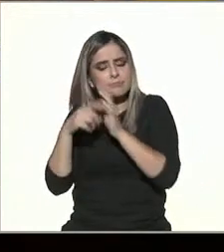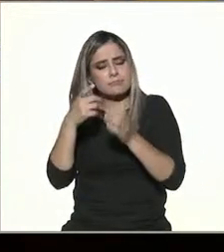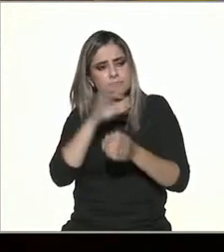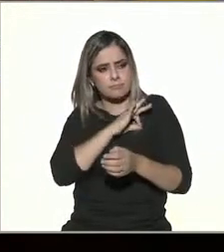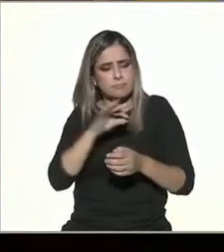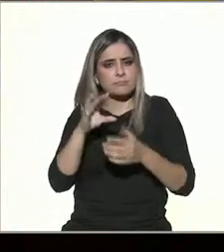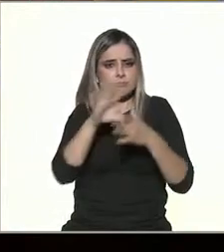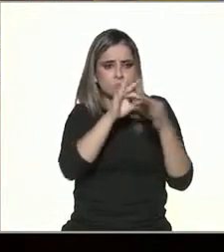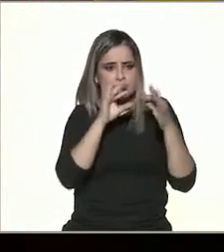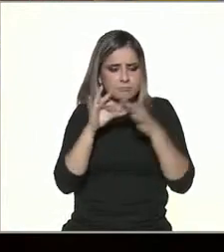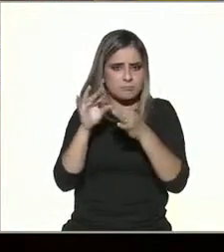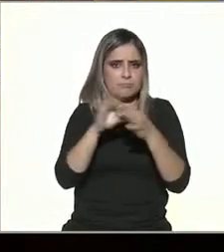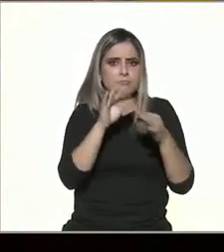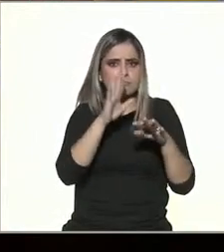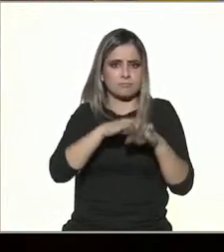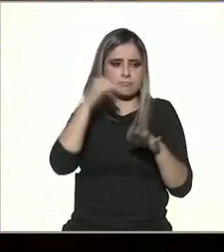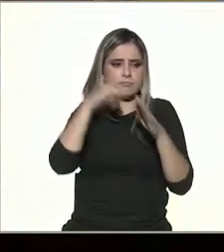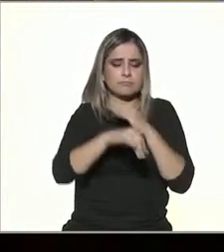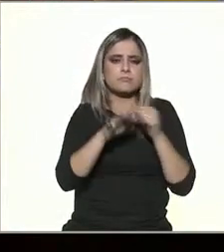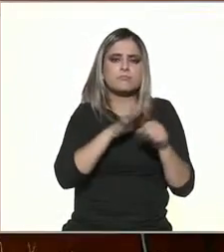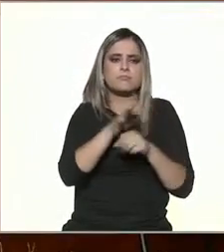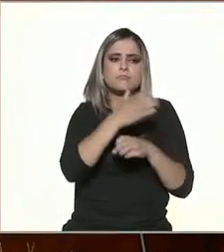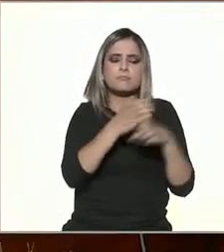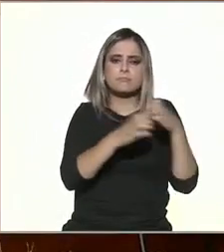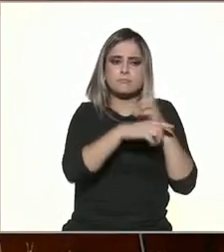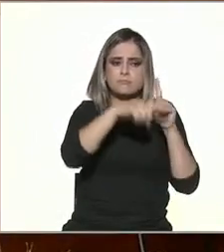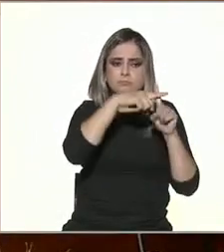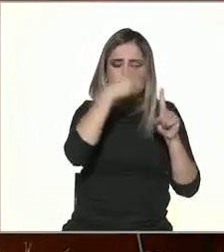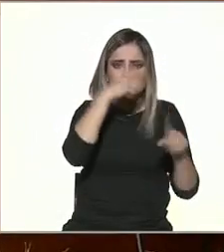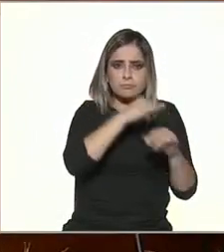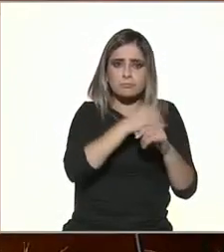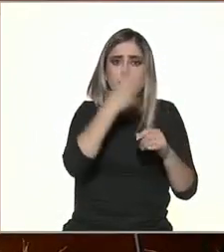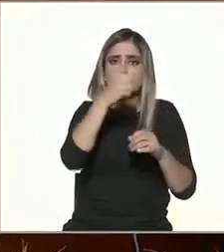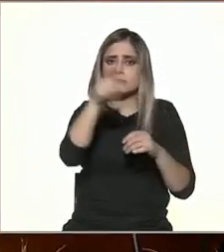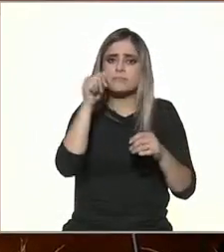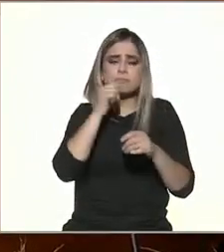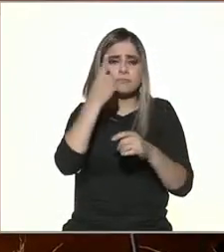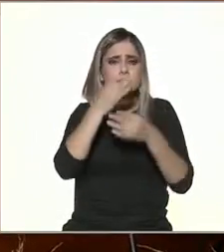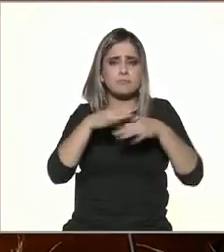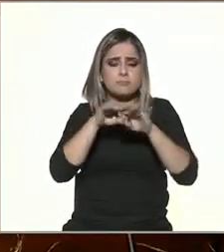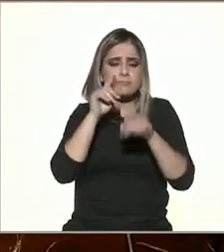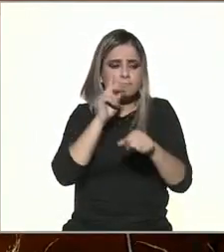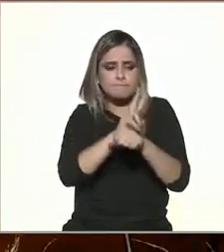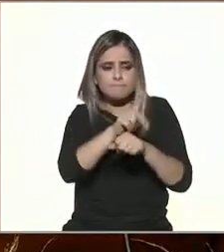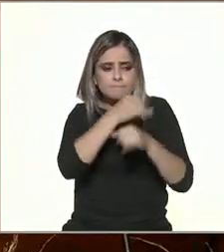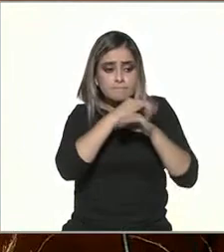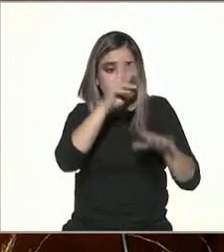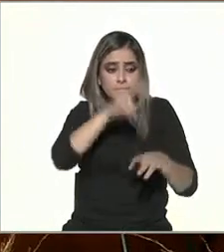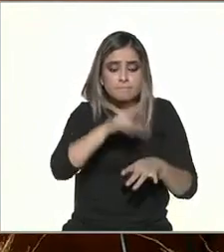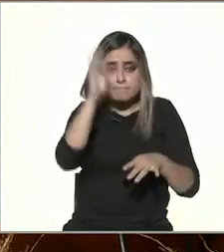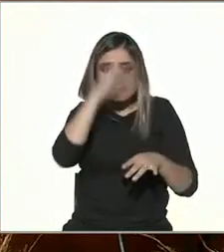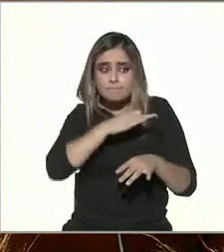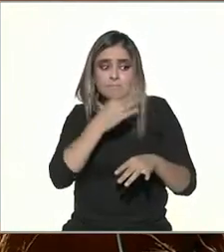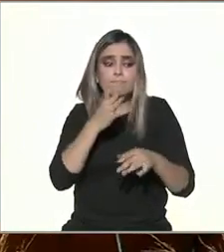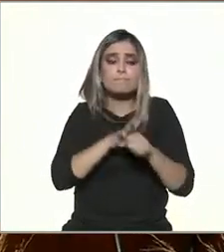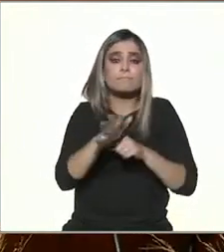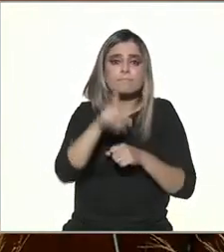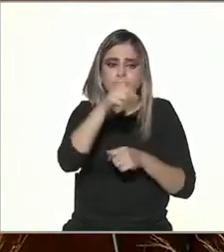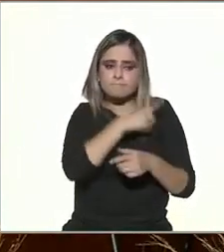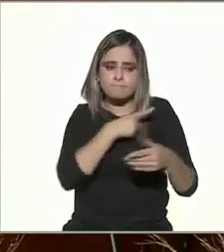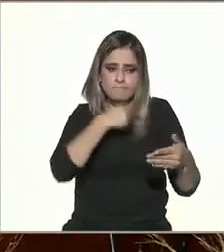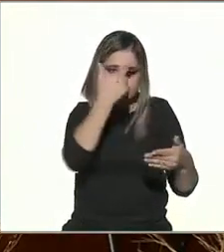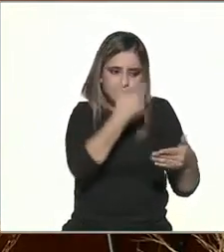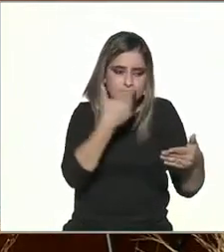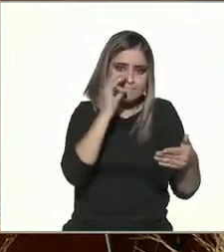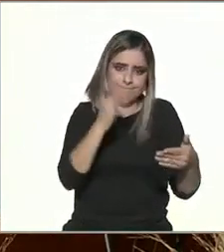y sobre todo lo que nos decían los especialistas, verificar la información que recibimos a través de redes en general